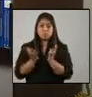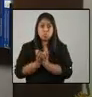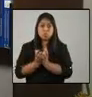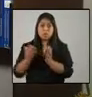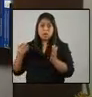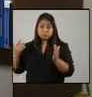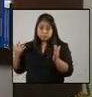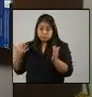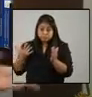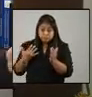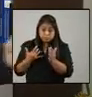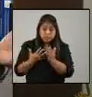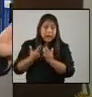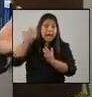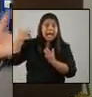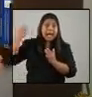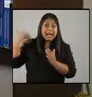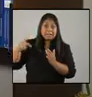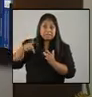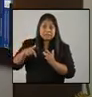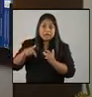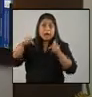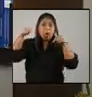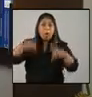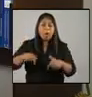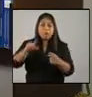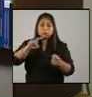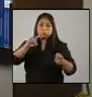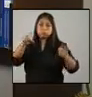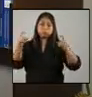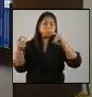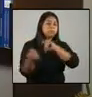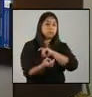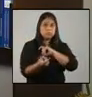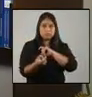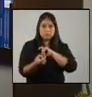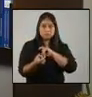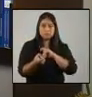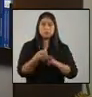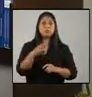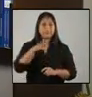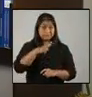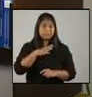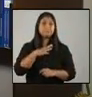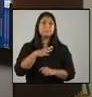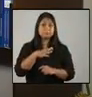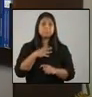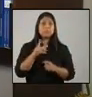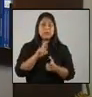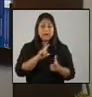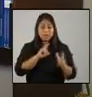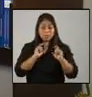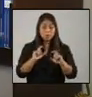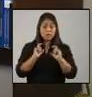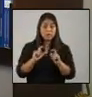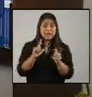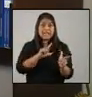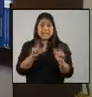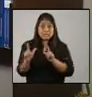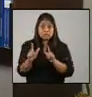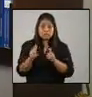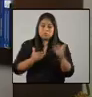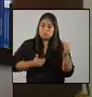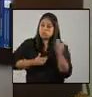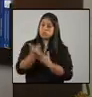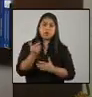2019, ya no existe. Tenemos que prepararnos a una nueva realidad. Todos